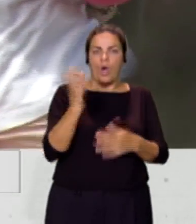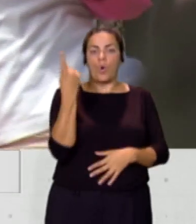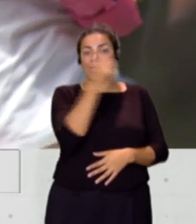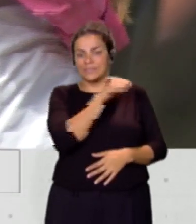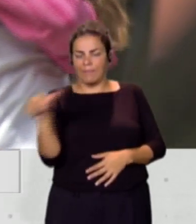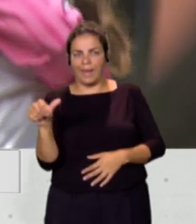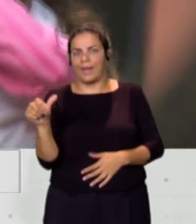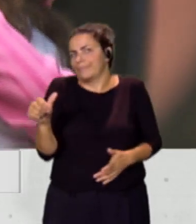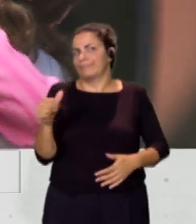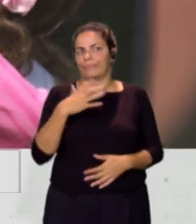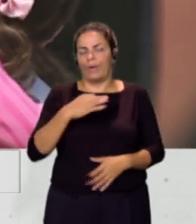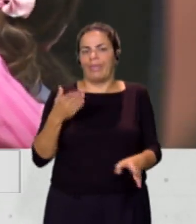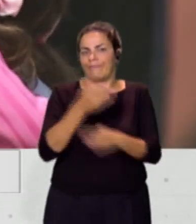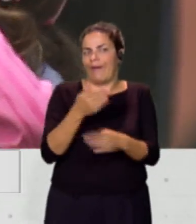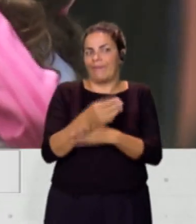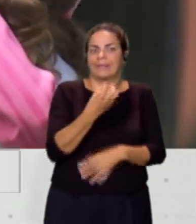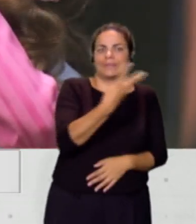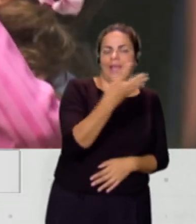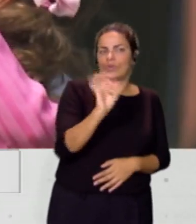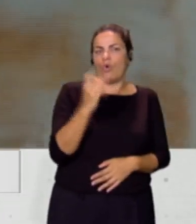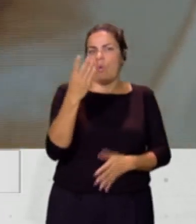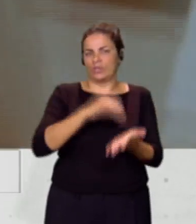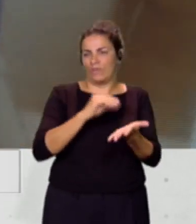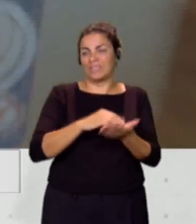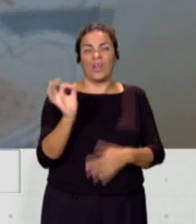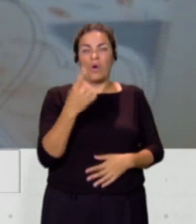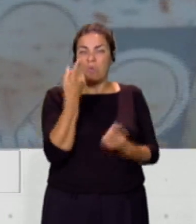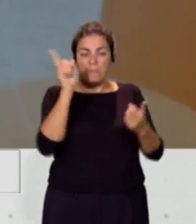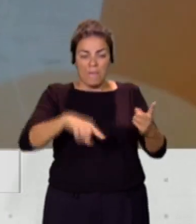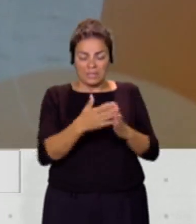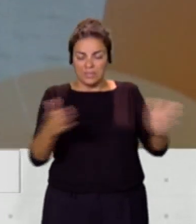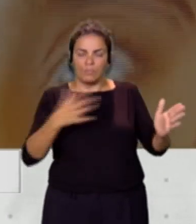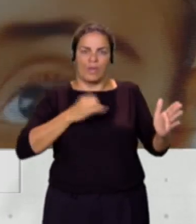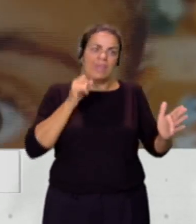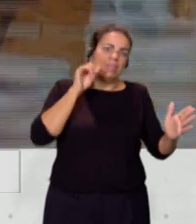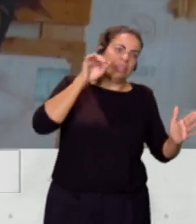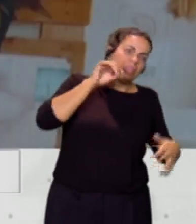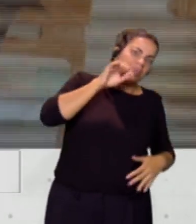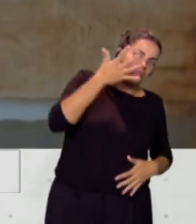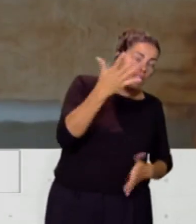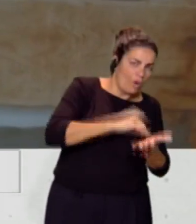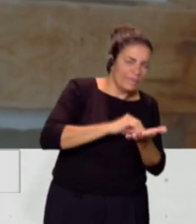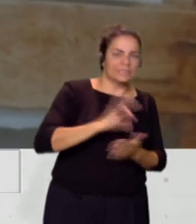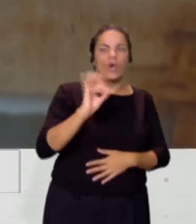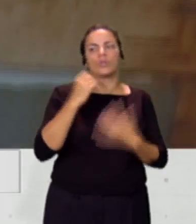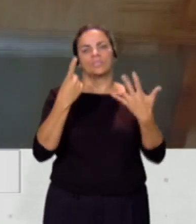hasta 3, 4 veces o en el mes incluso 5 o 6 veces. También lo tengo